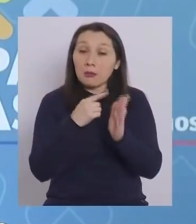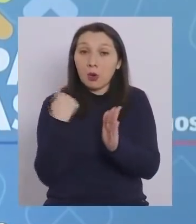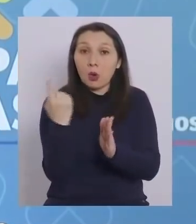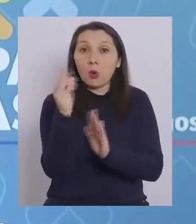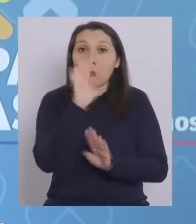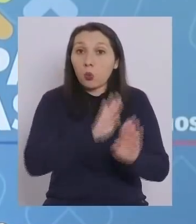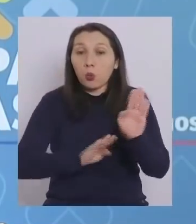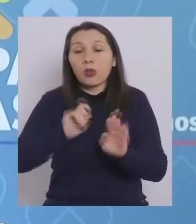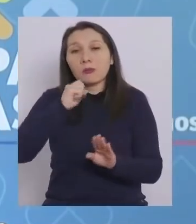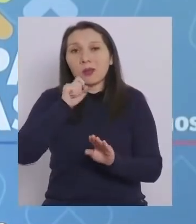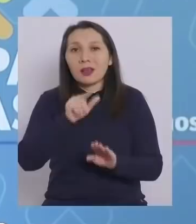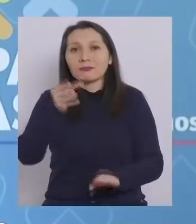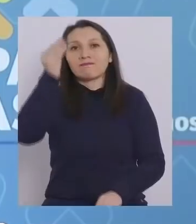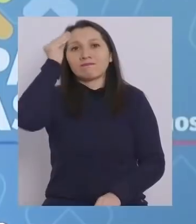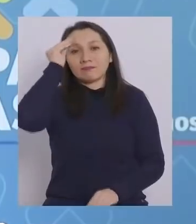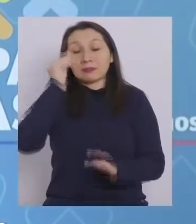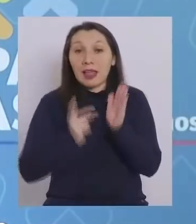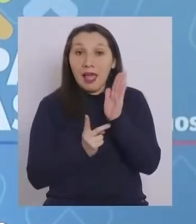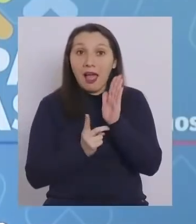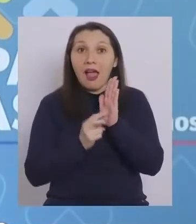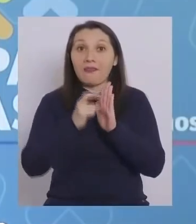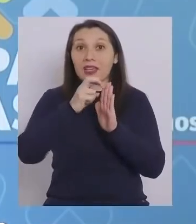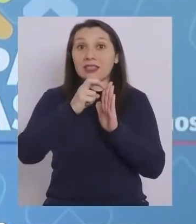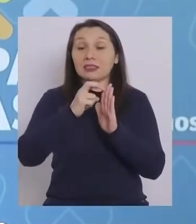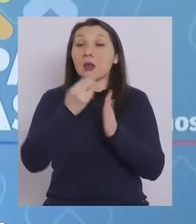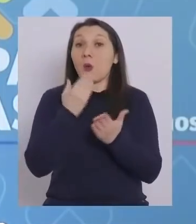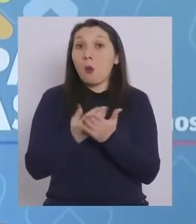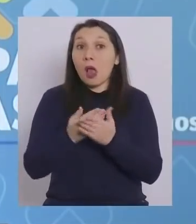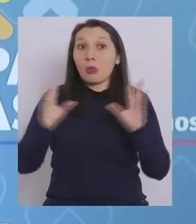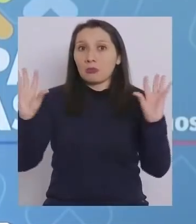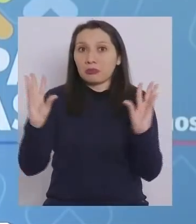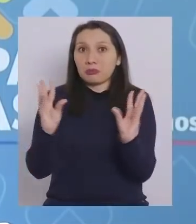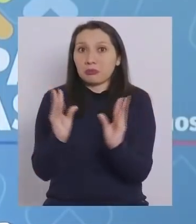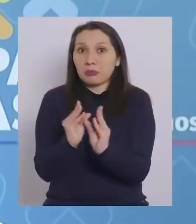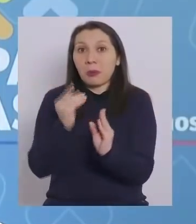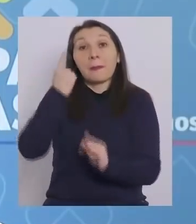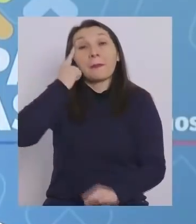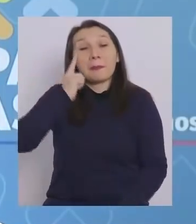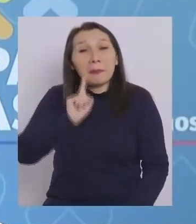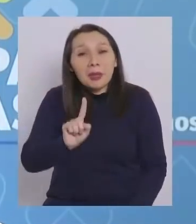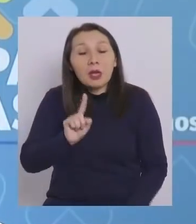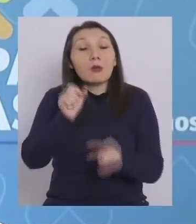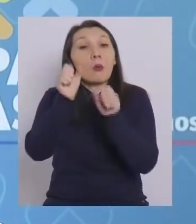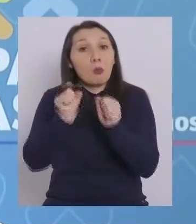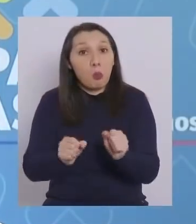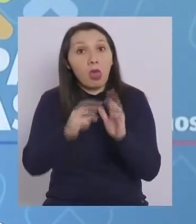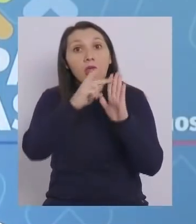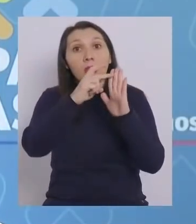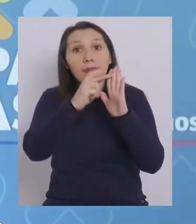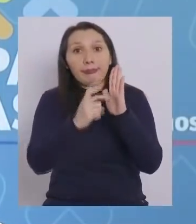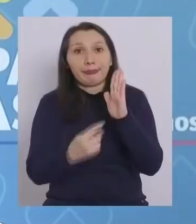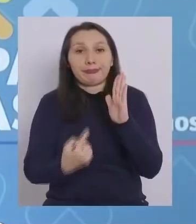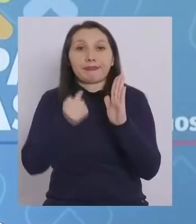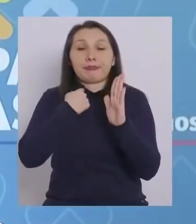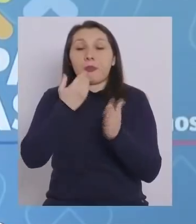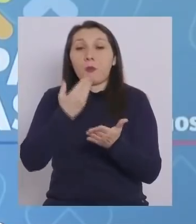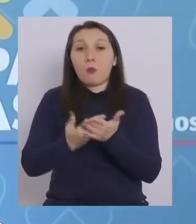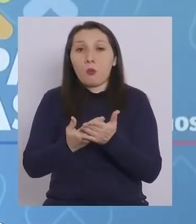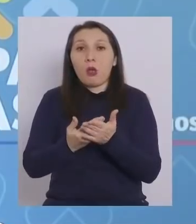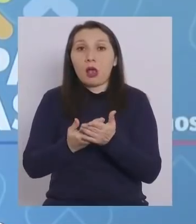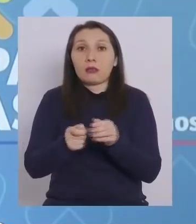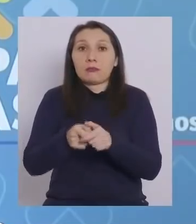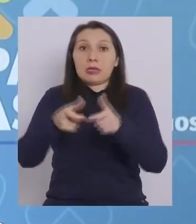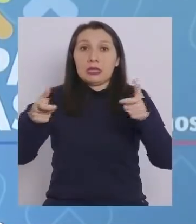considera justamente eso. Avances cuando los casos disminuyen, pero pueden haber retrocesos cuando los casos